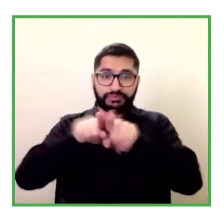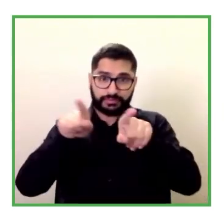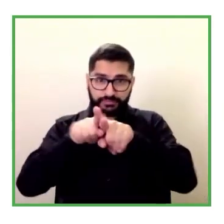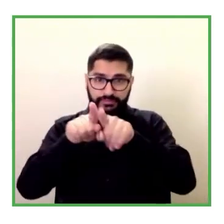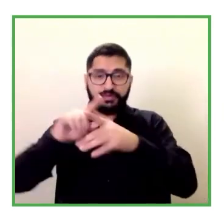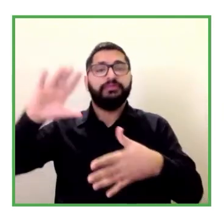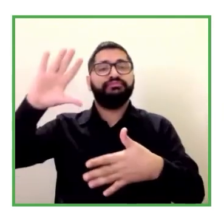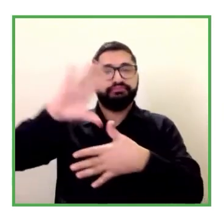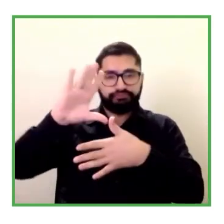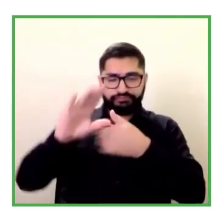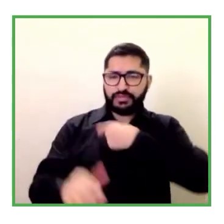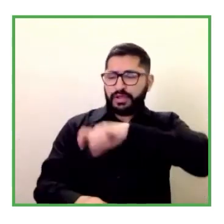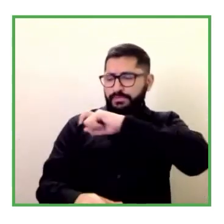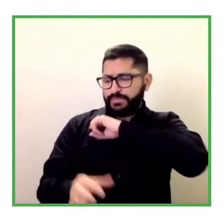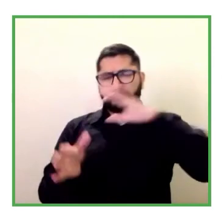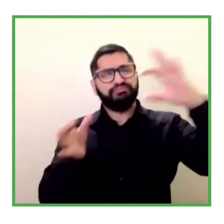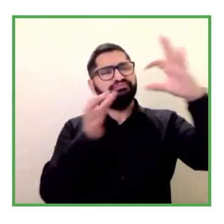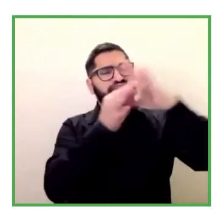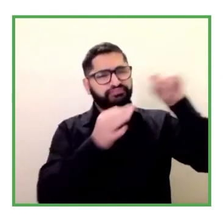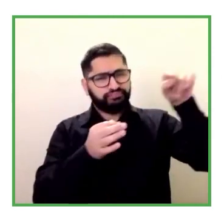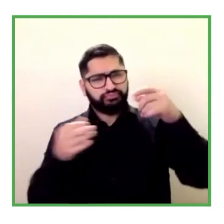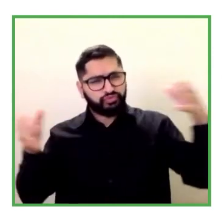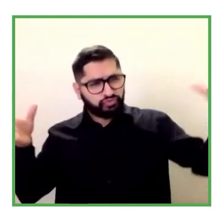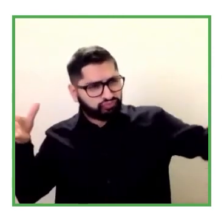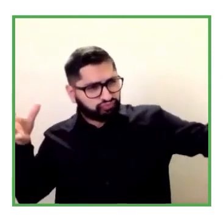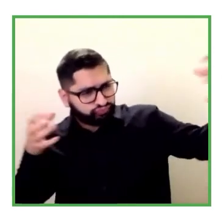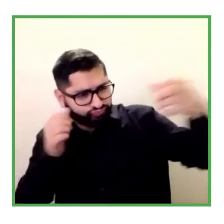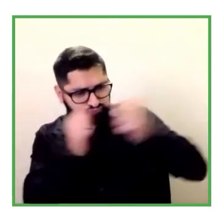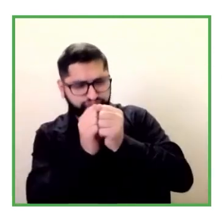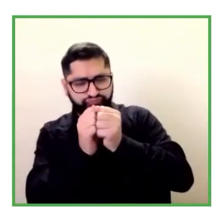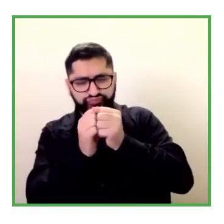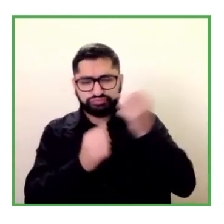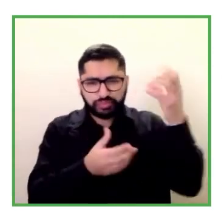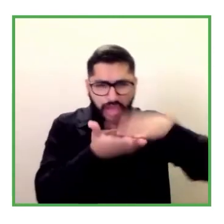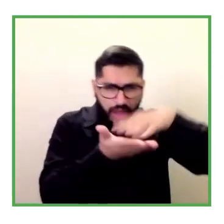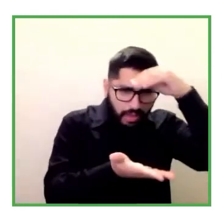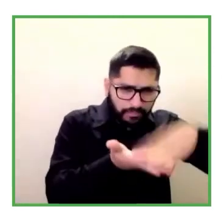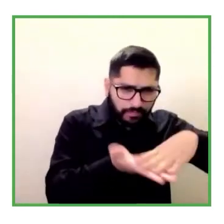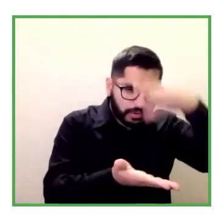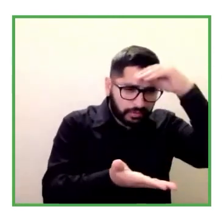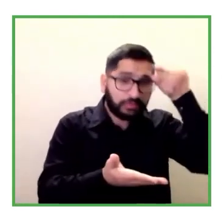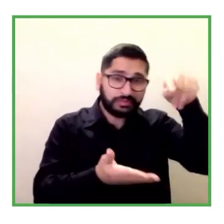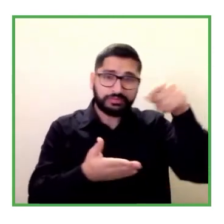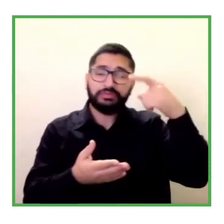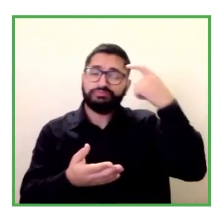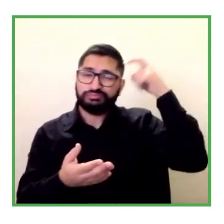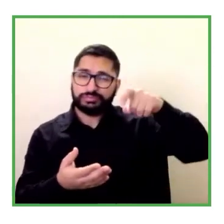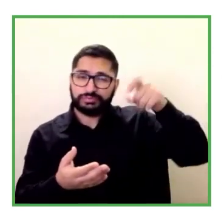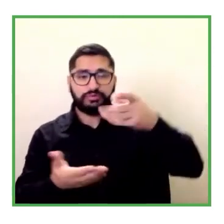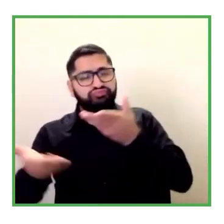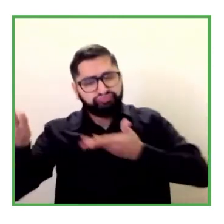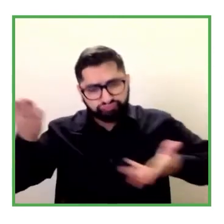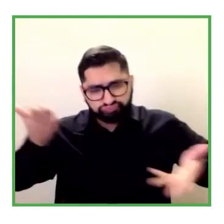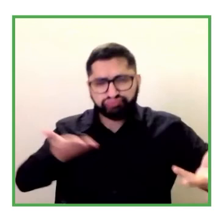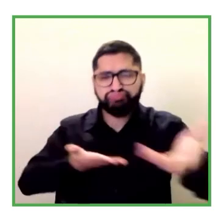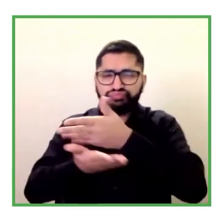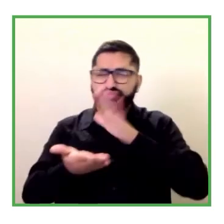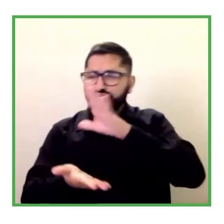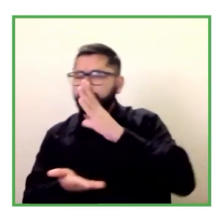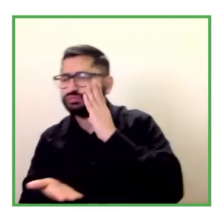aprender en conjunto porque creo que el aprender unos de otros es algo muy muy valioso y muy importante